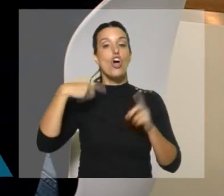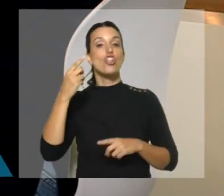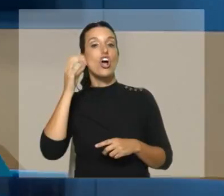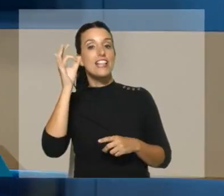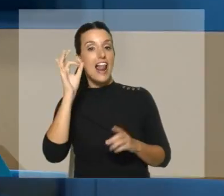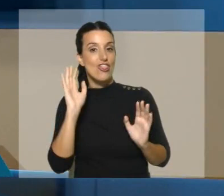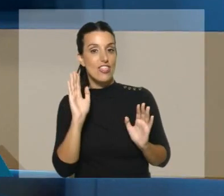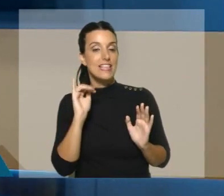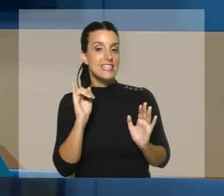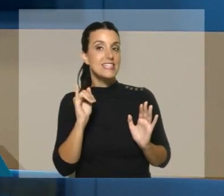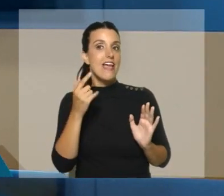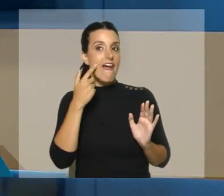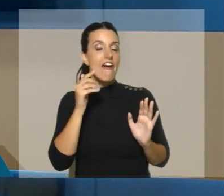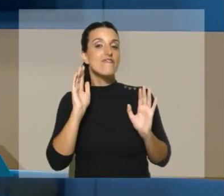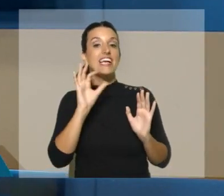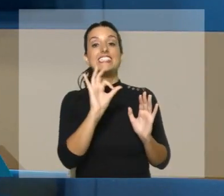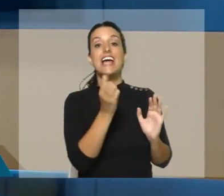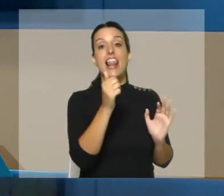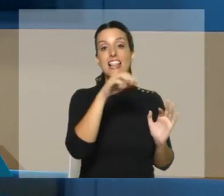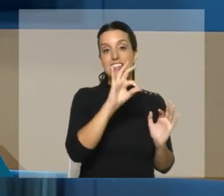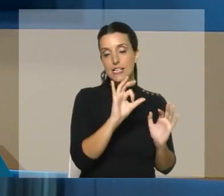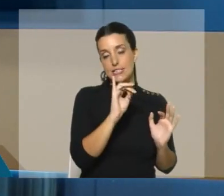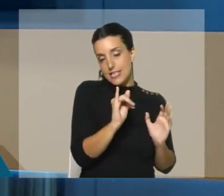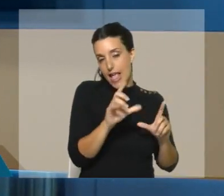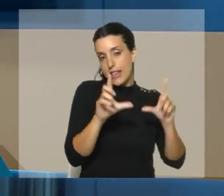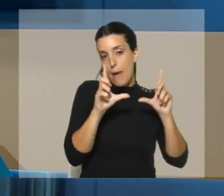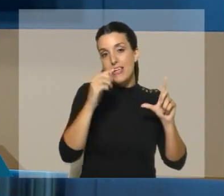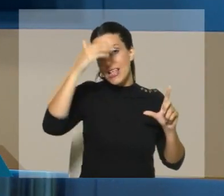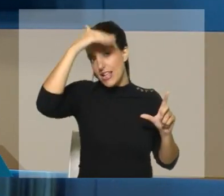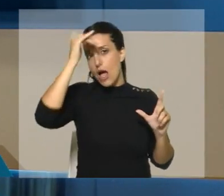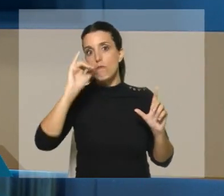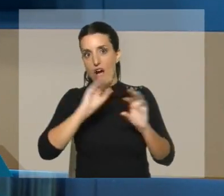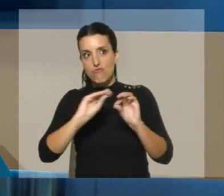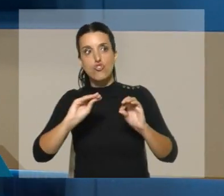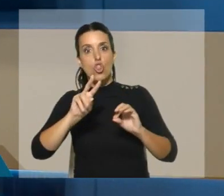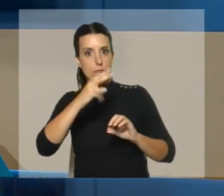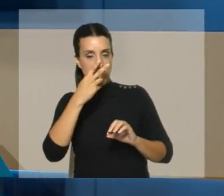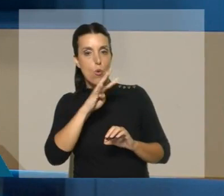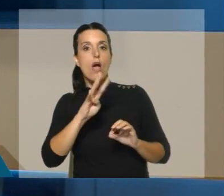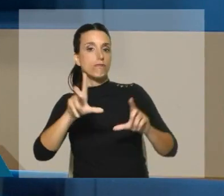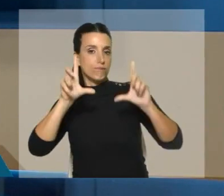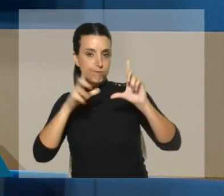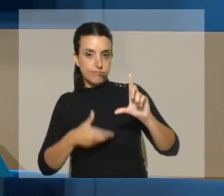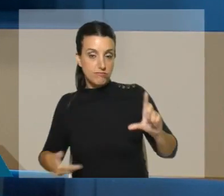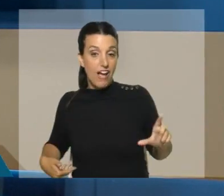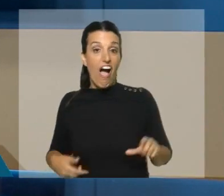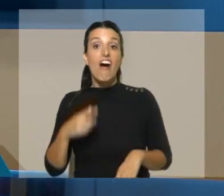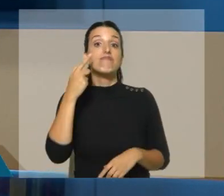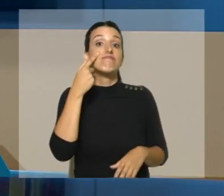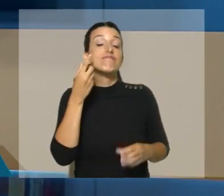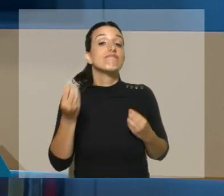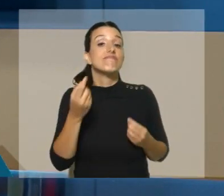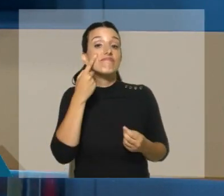mencionando? Todo indica que sí, Ron DeSantis va a correr y bueno, Trump ya anunció que sí, que en el 2024 será candidato. Habrá que ver qué pasa